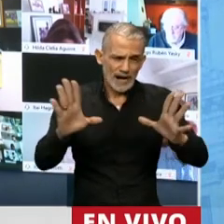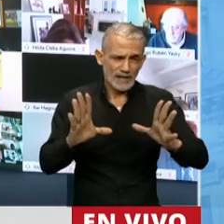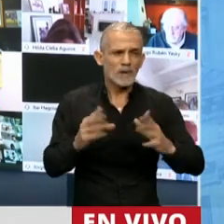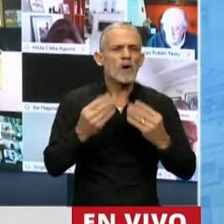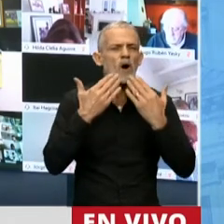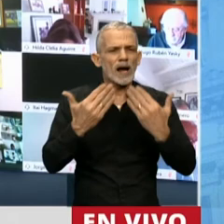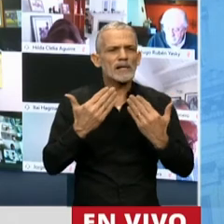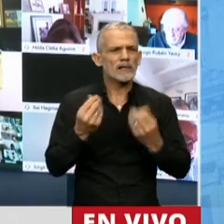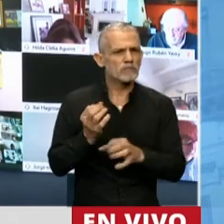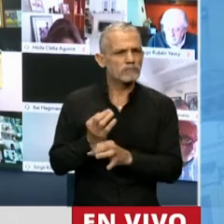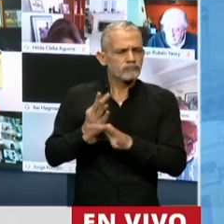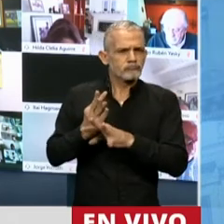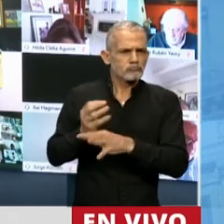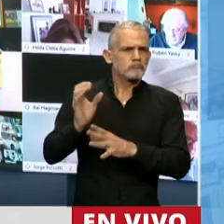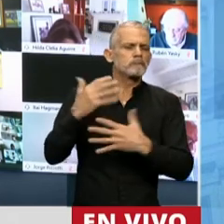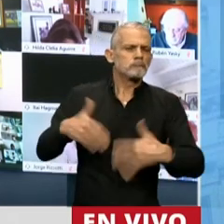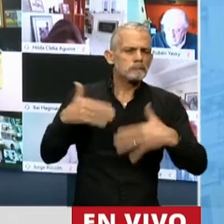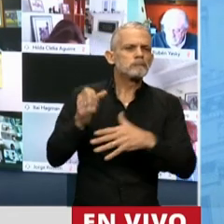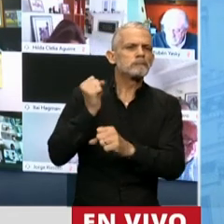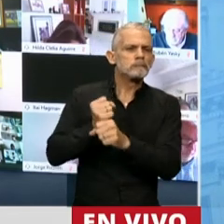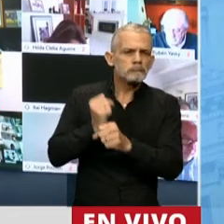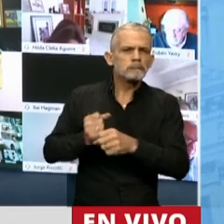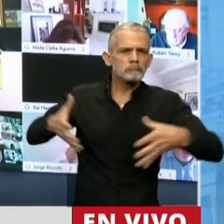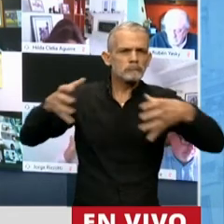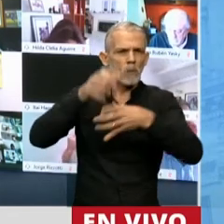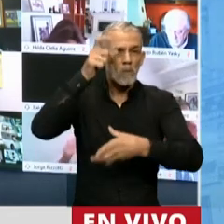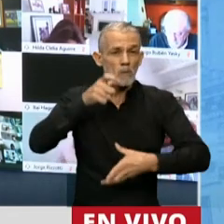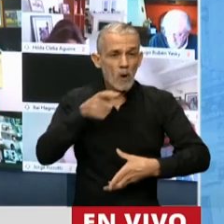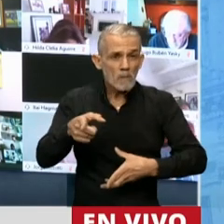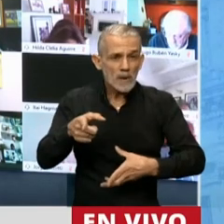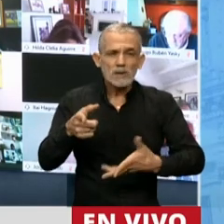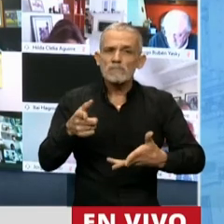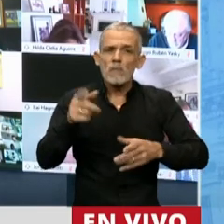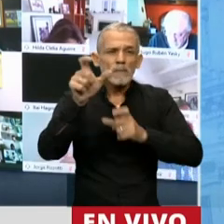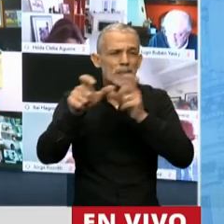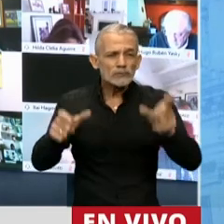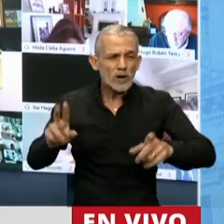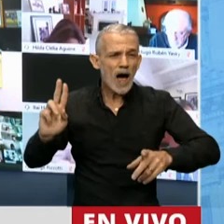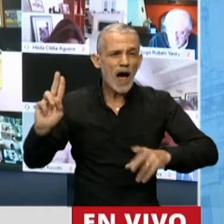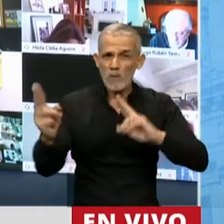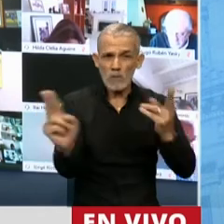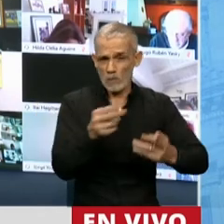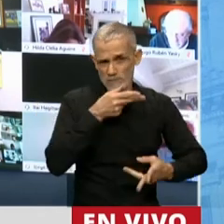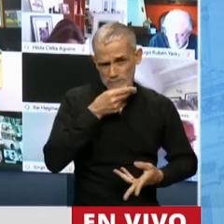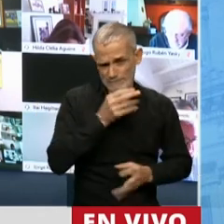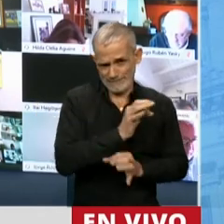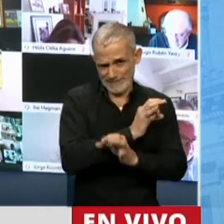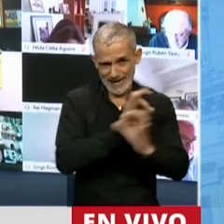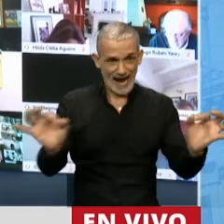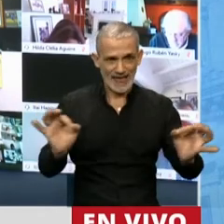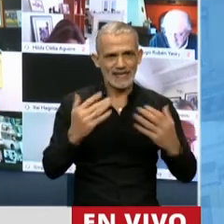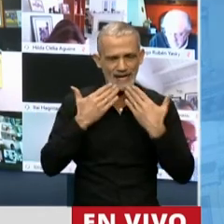a la profesionalidad y a la entrega de todos los bomberos no tuvimos que lamentar víctimas fatales.